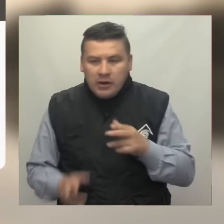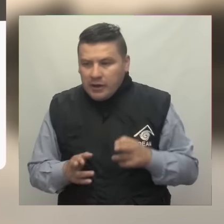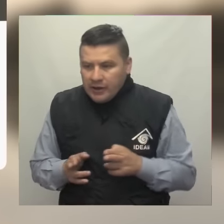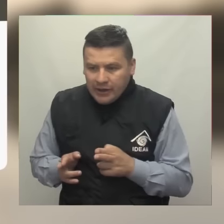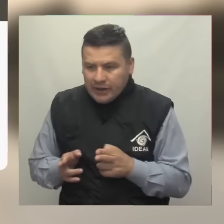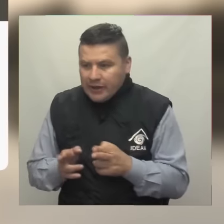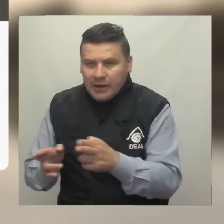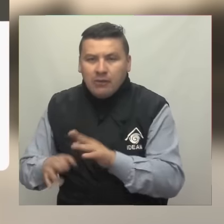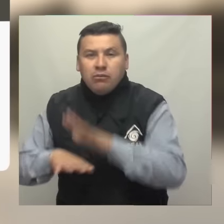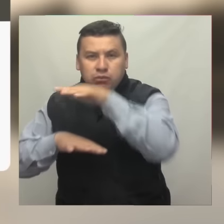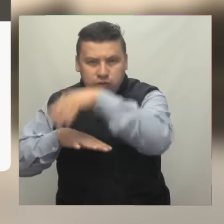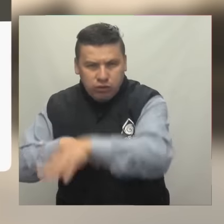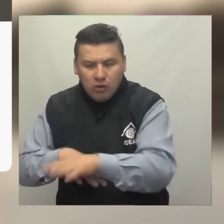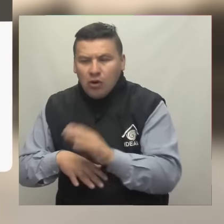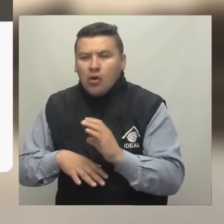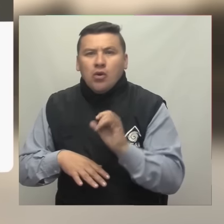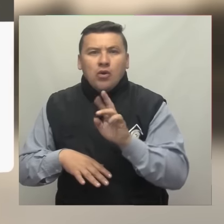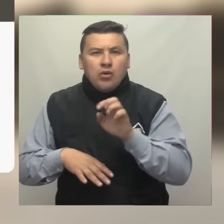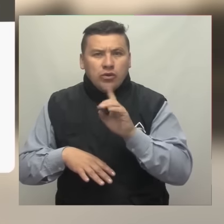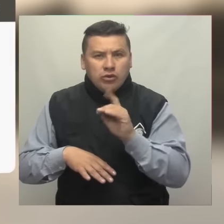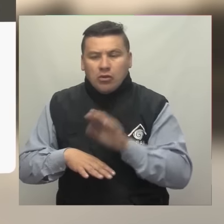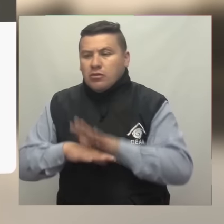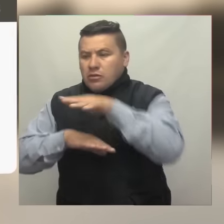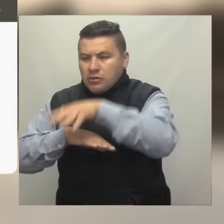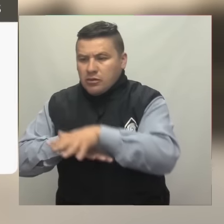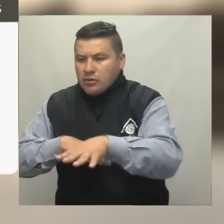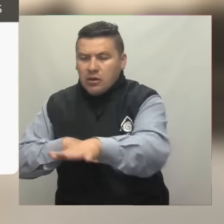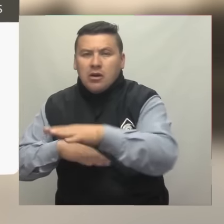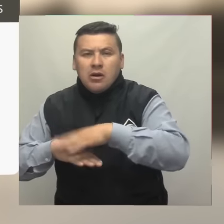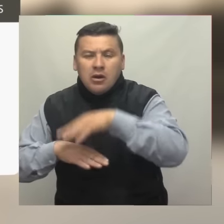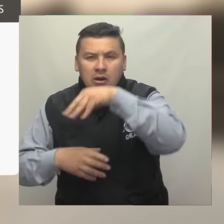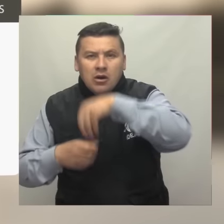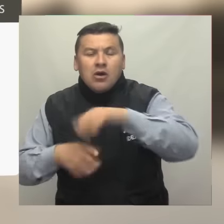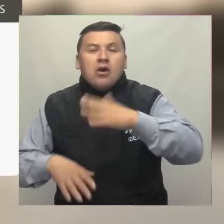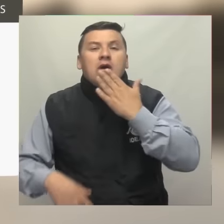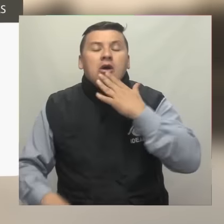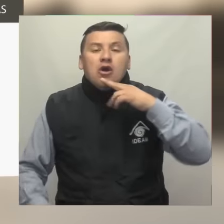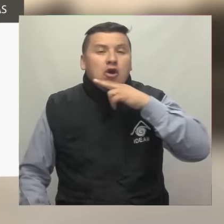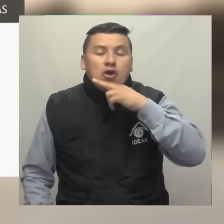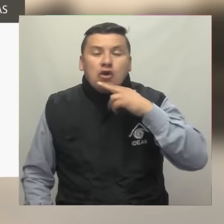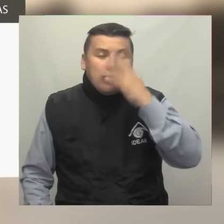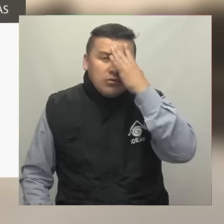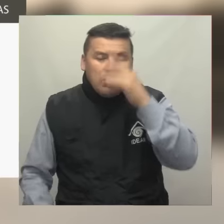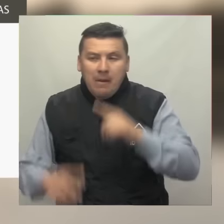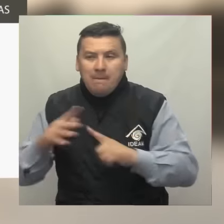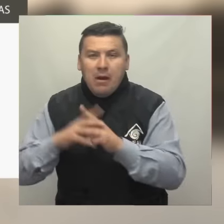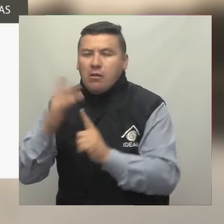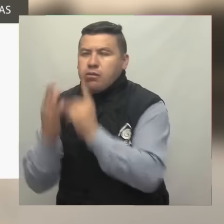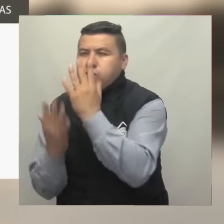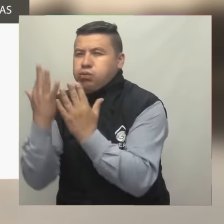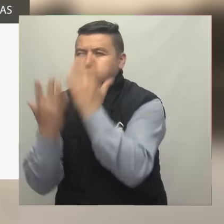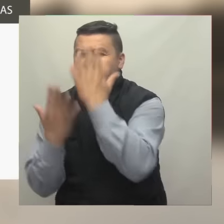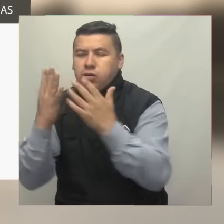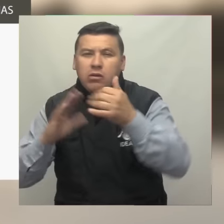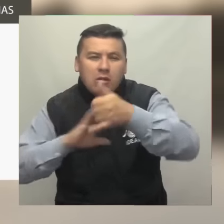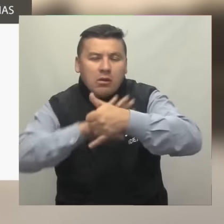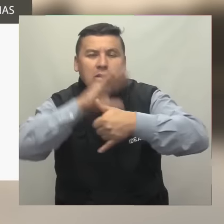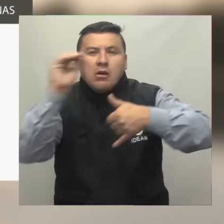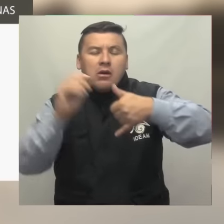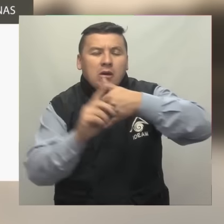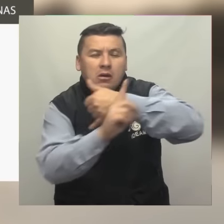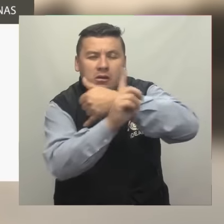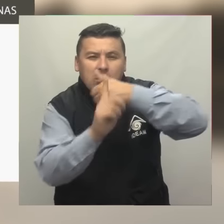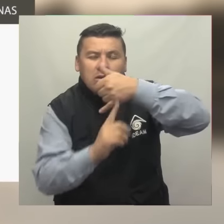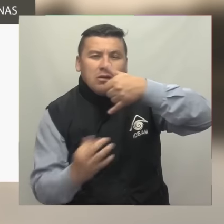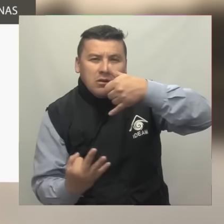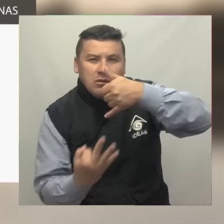Sierpe, Baudocito y Curundo que son afluentes del río Baudó Alerta roja por alta amenaza de incendios en regiones del Caribe, la zona andina, la